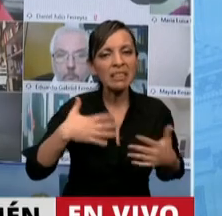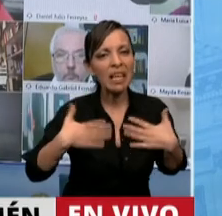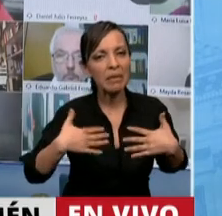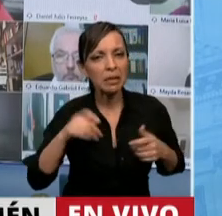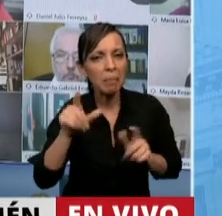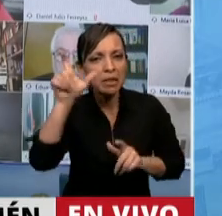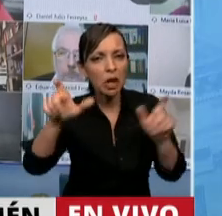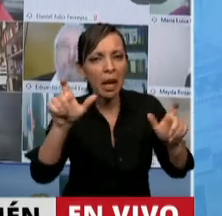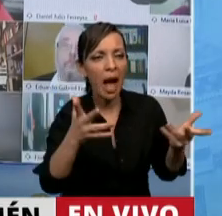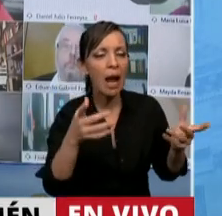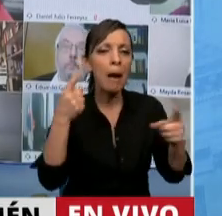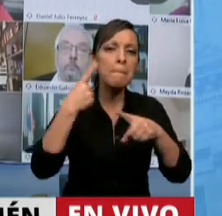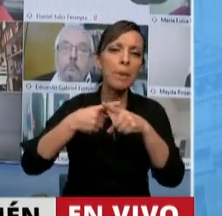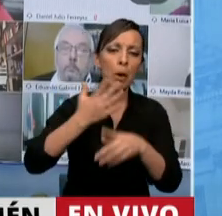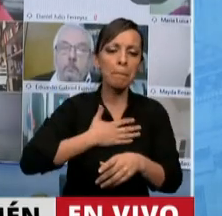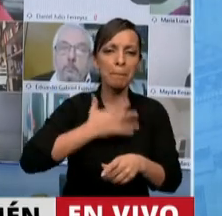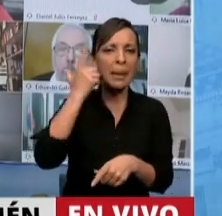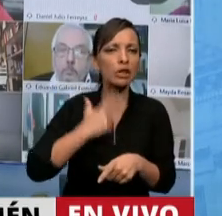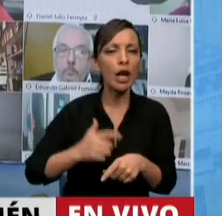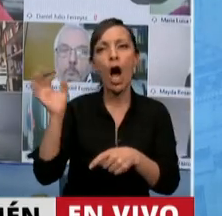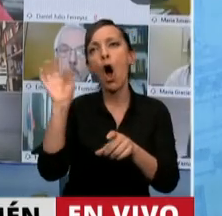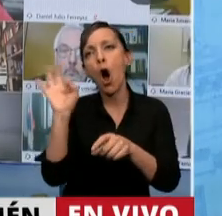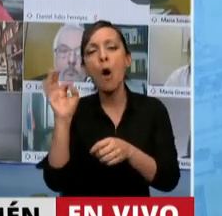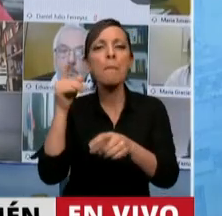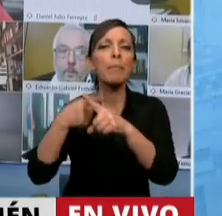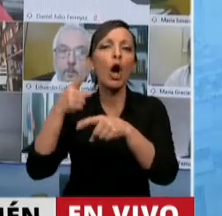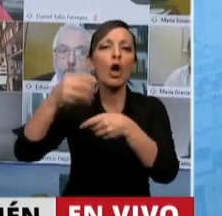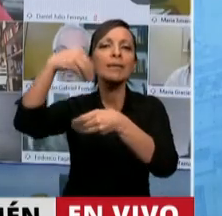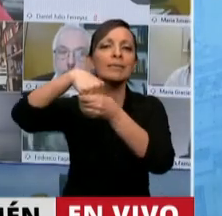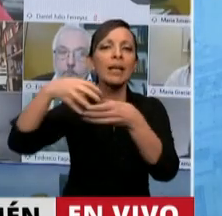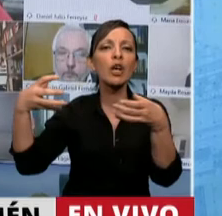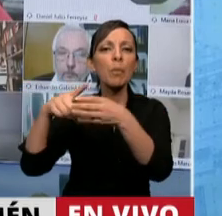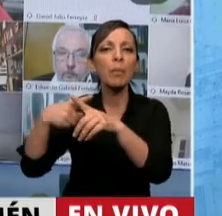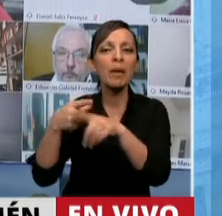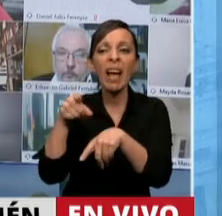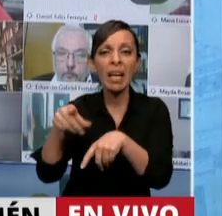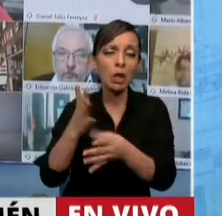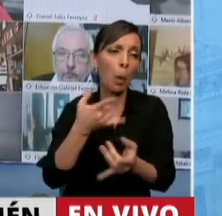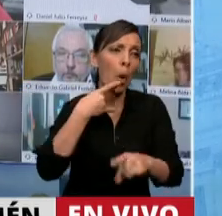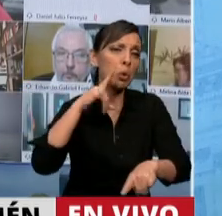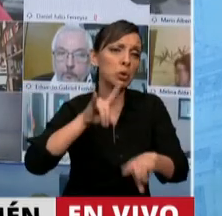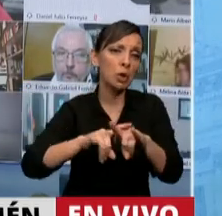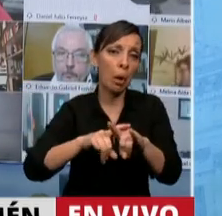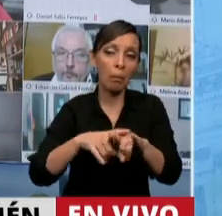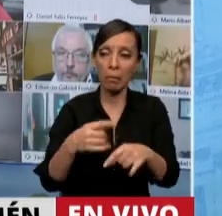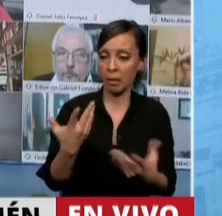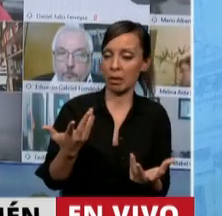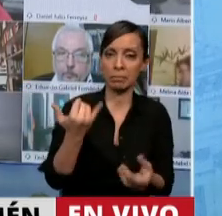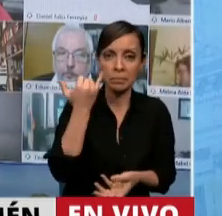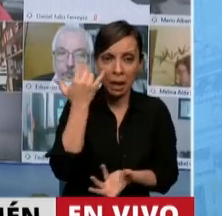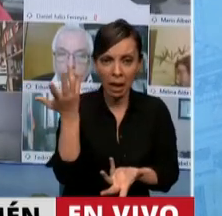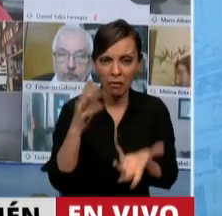de partidos o de posiciones doctrinarias o ideológicas, es un espectáculo que merece la labor